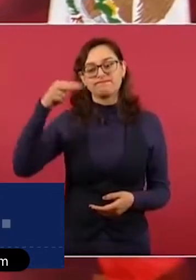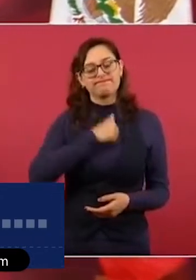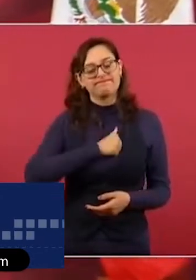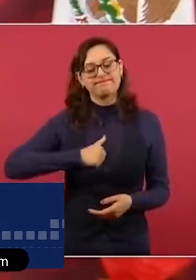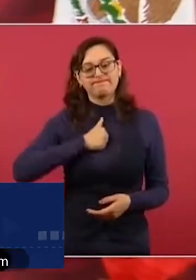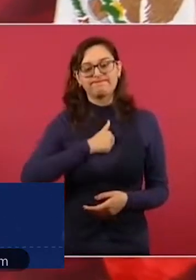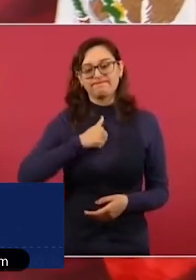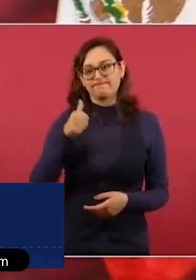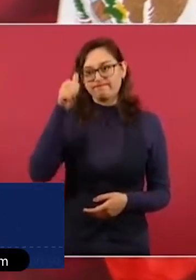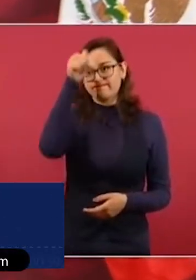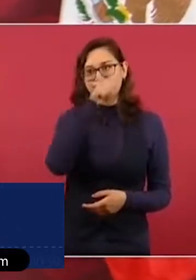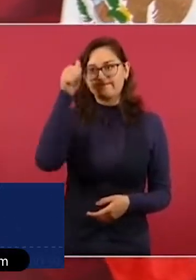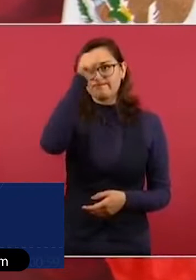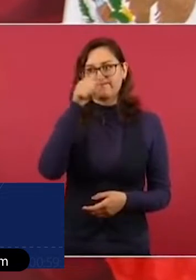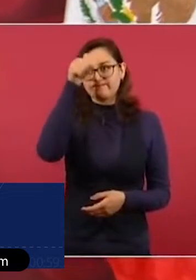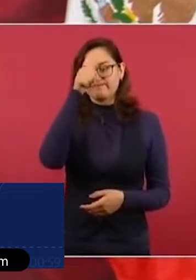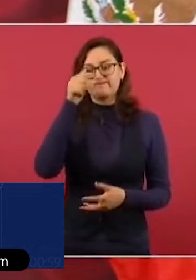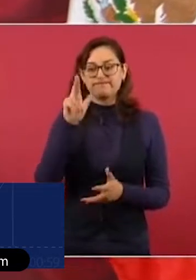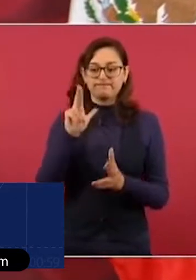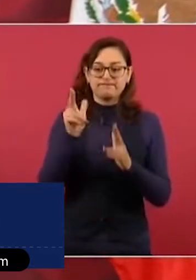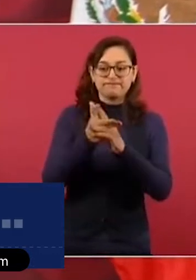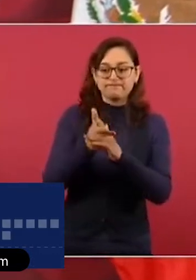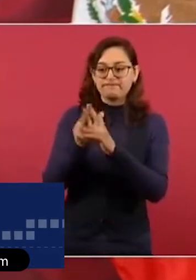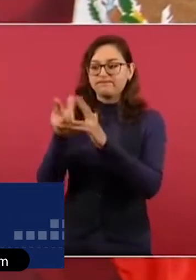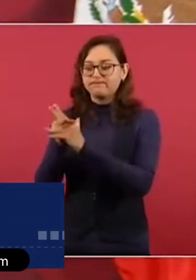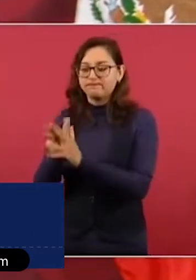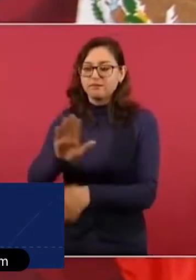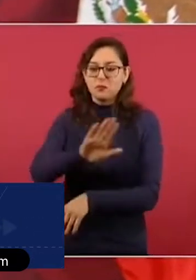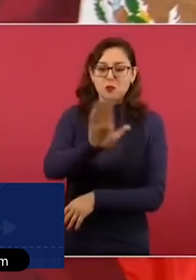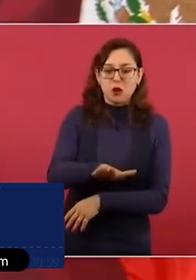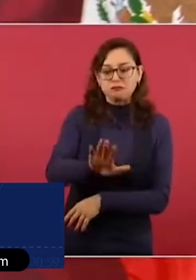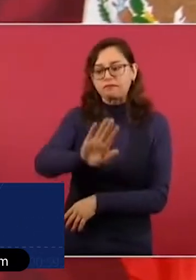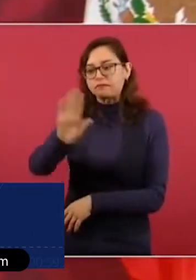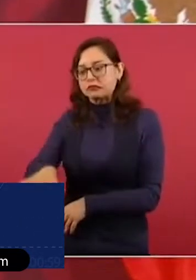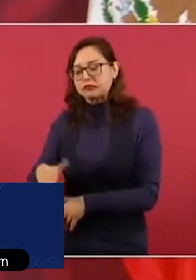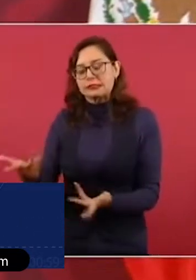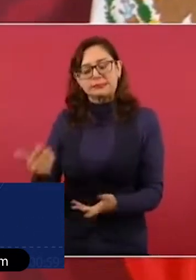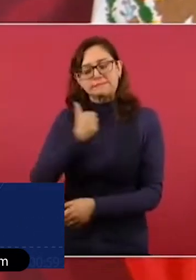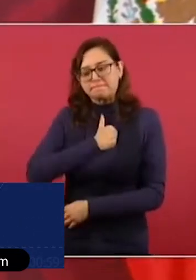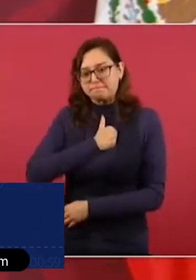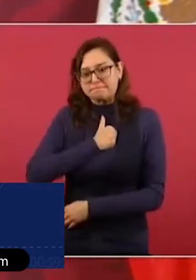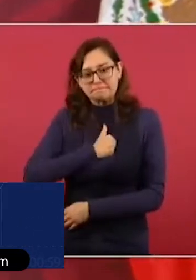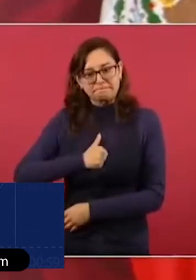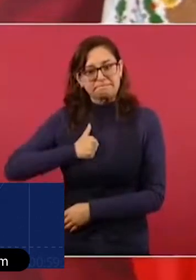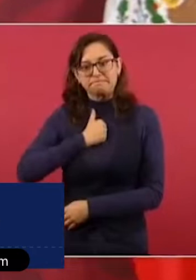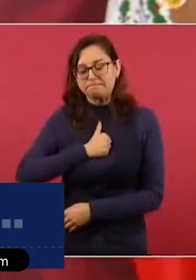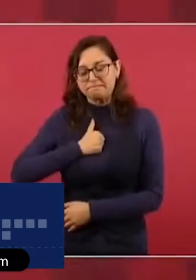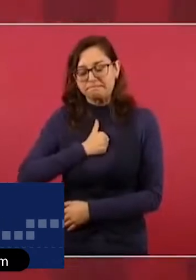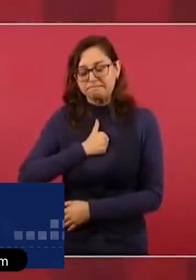el único que entendió bien de lo que se trata